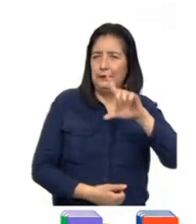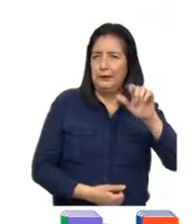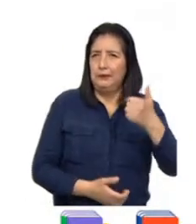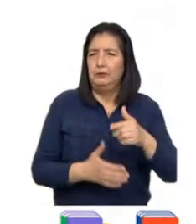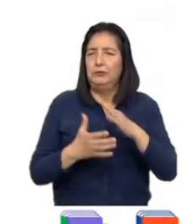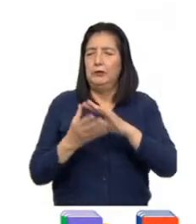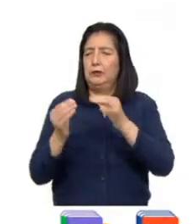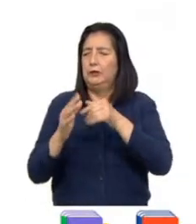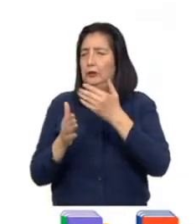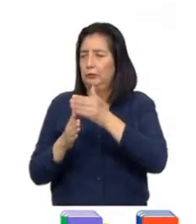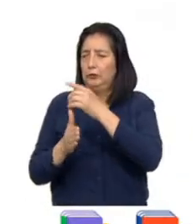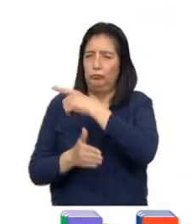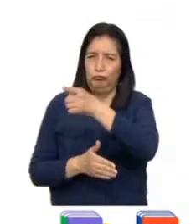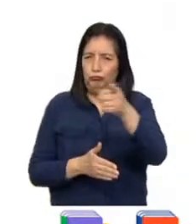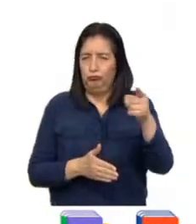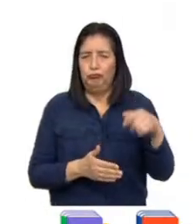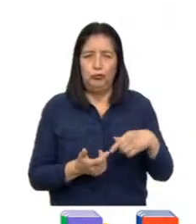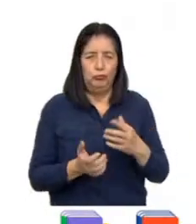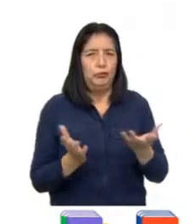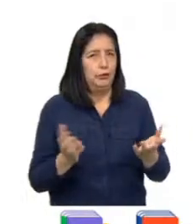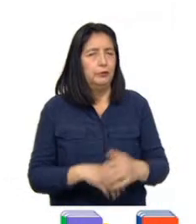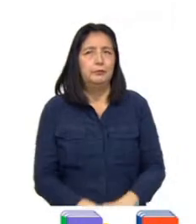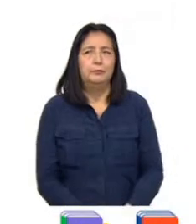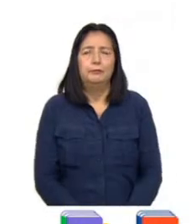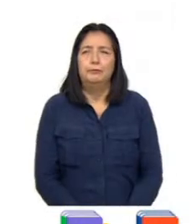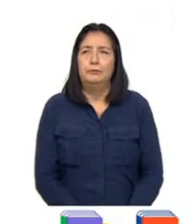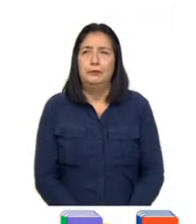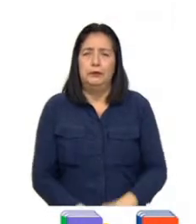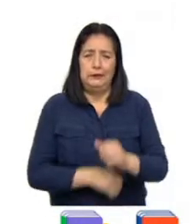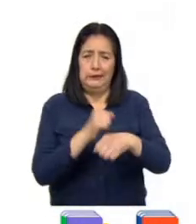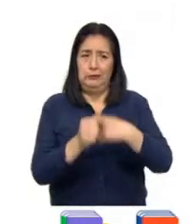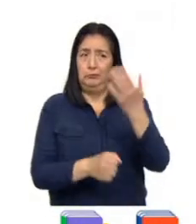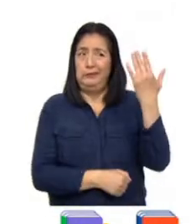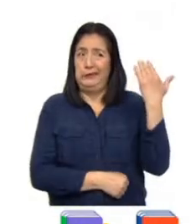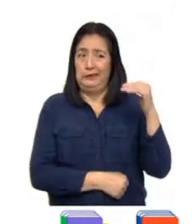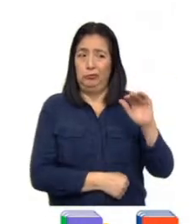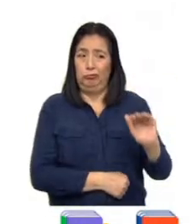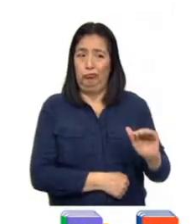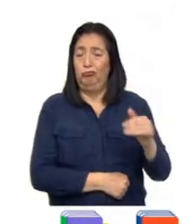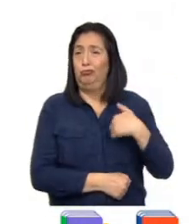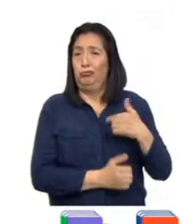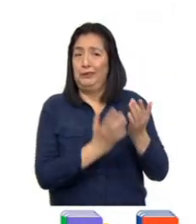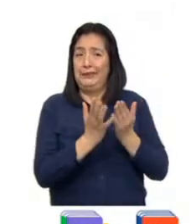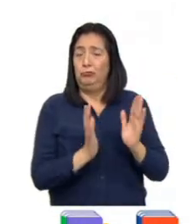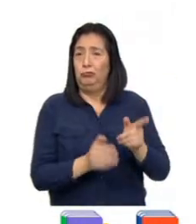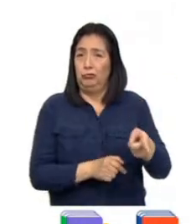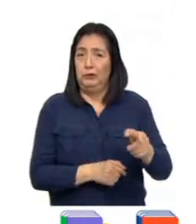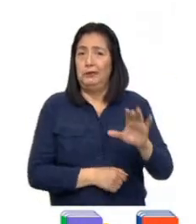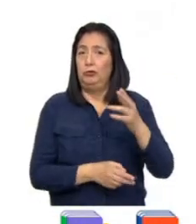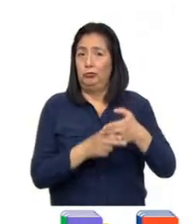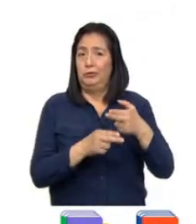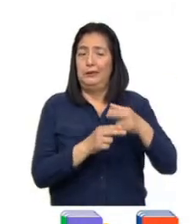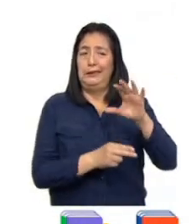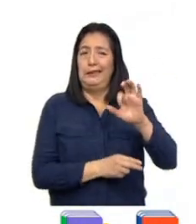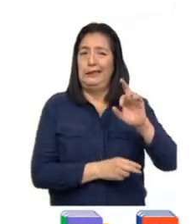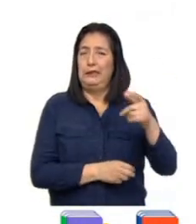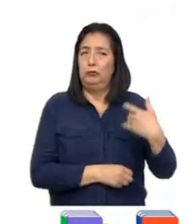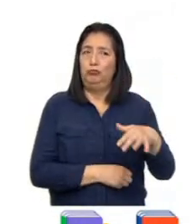historia para compartir con todas y todos ustedes. El año pasado, una de mis estudiantes, Clara, tuvo que